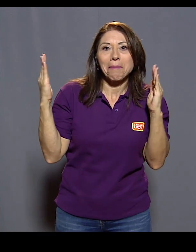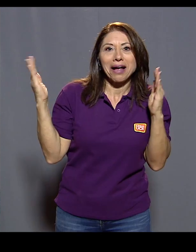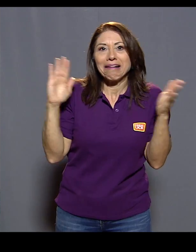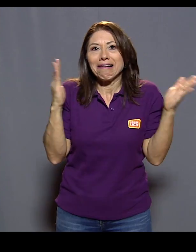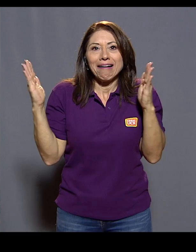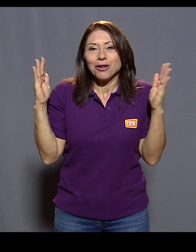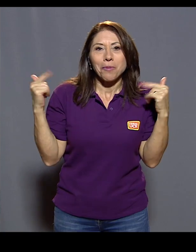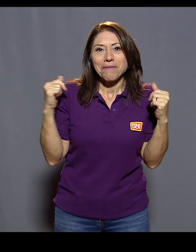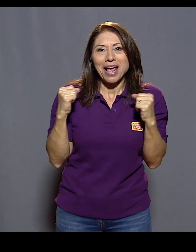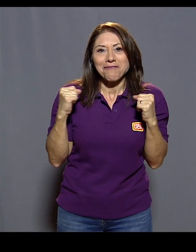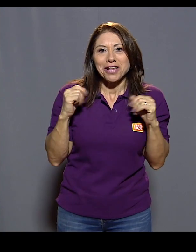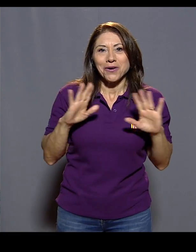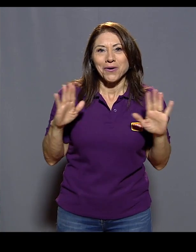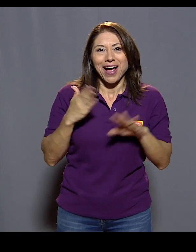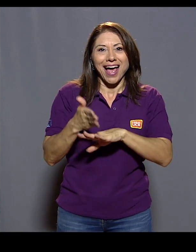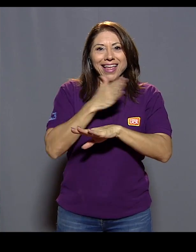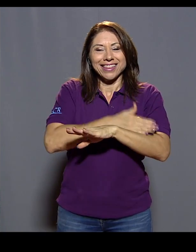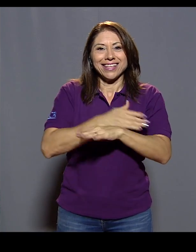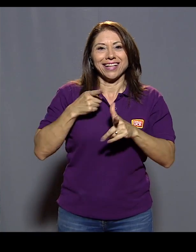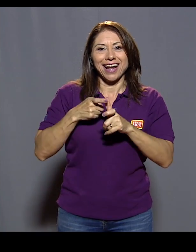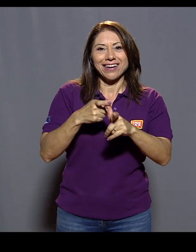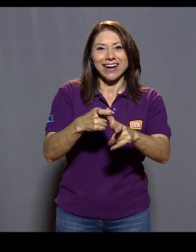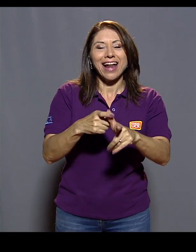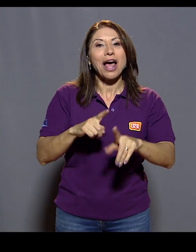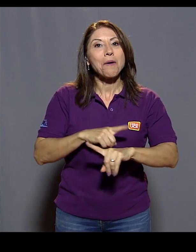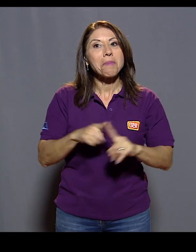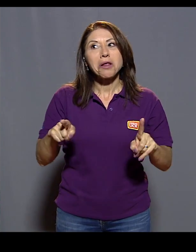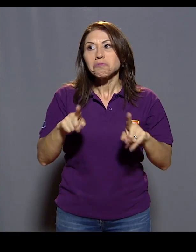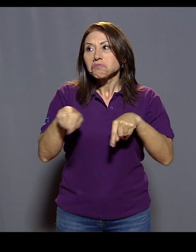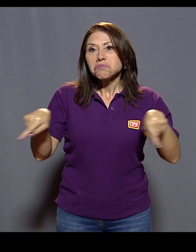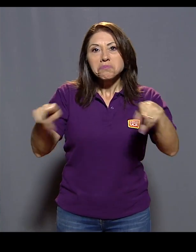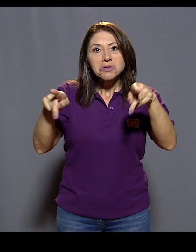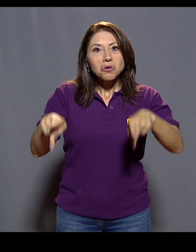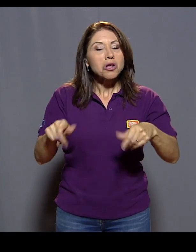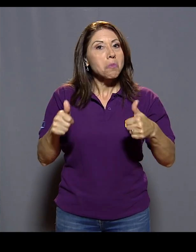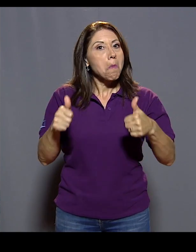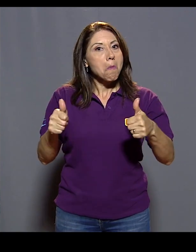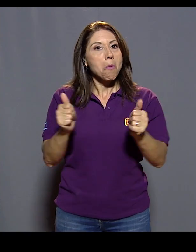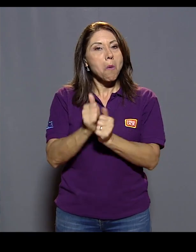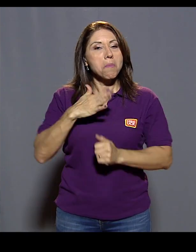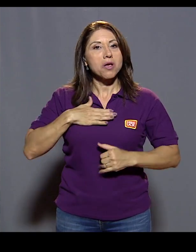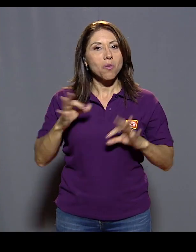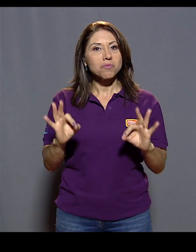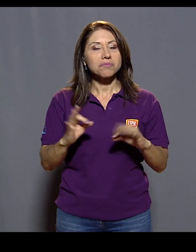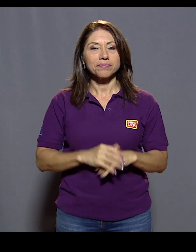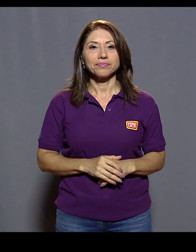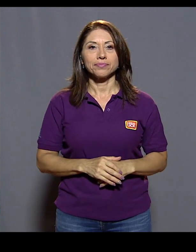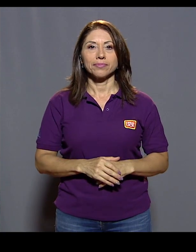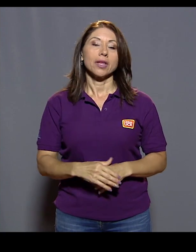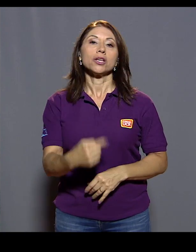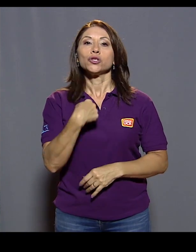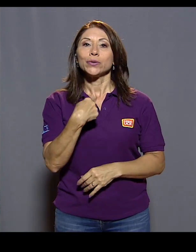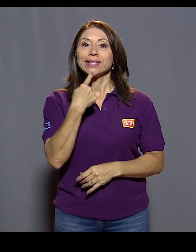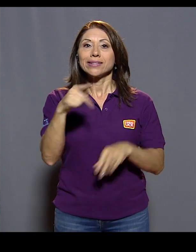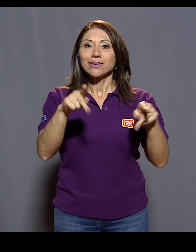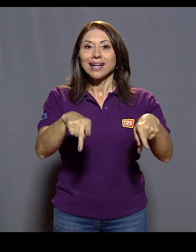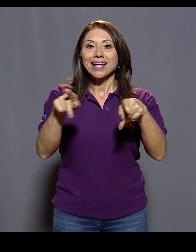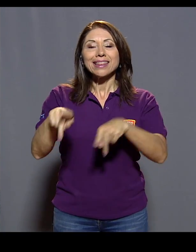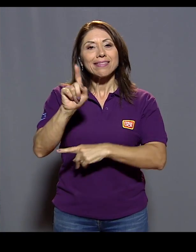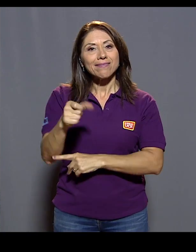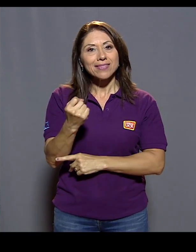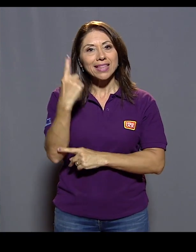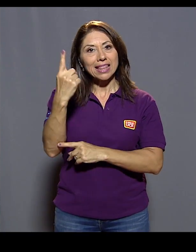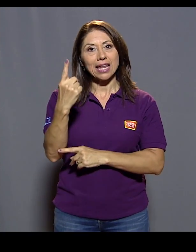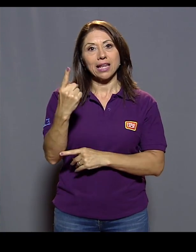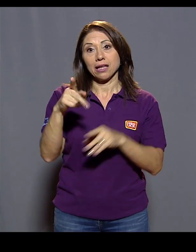Yo le digo a la gente también es que hay que entender que por ejemplo con 92 años tiró un medio maratón en San José, que era en